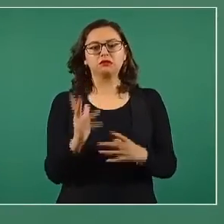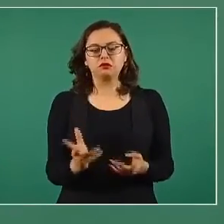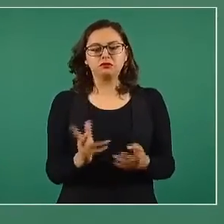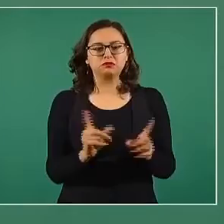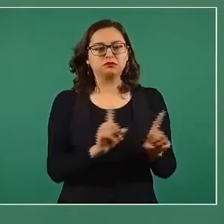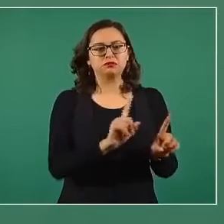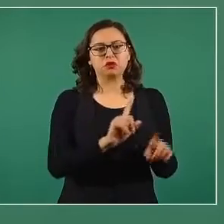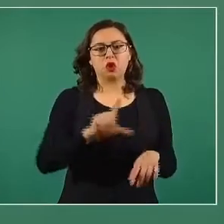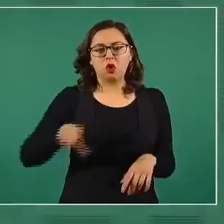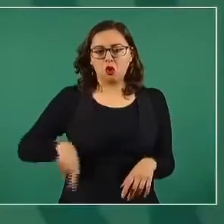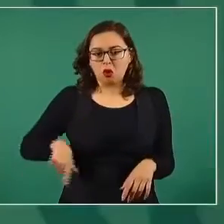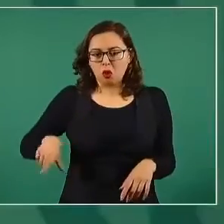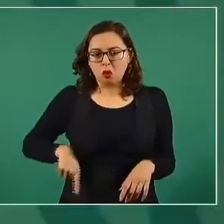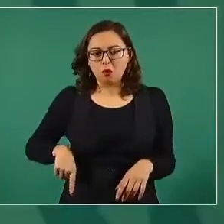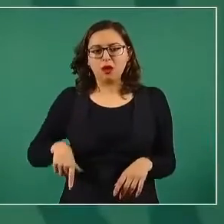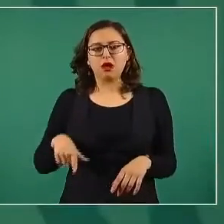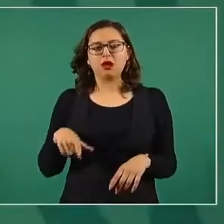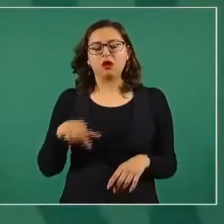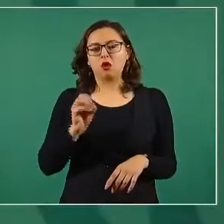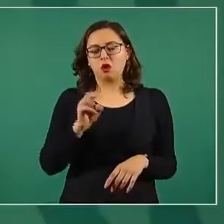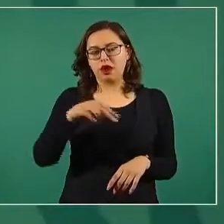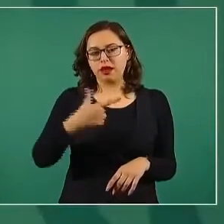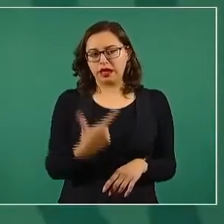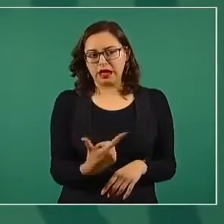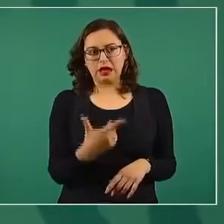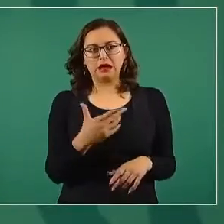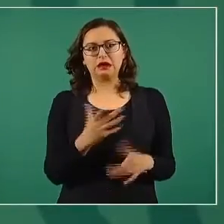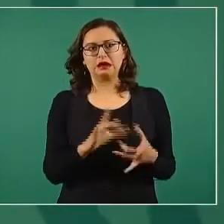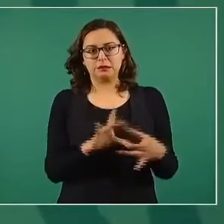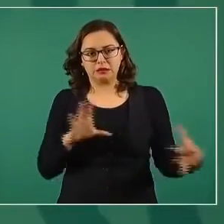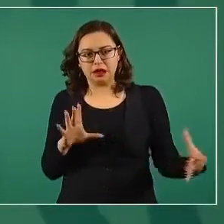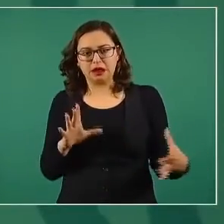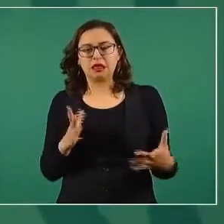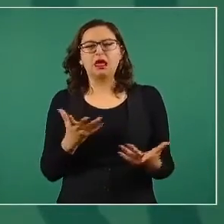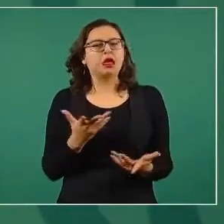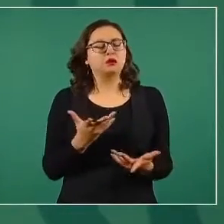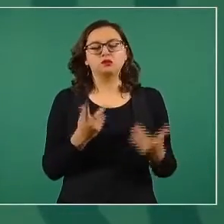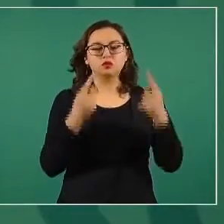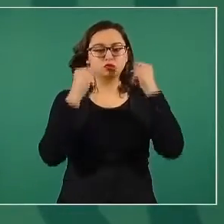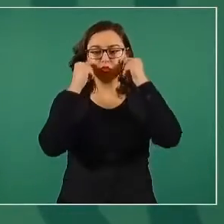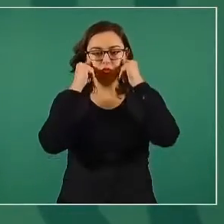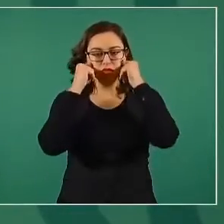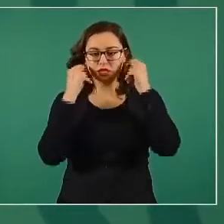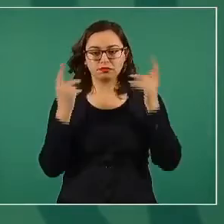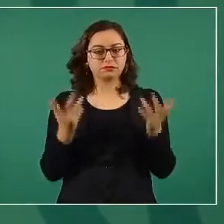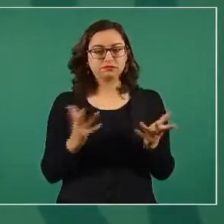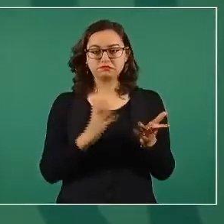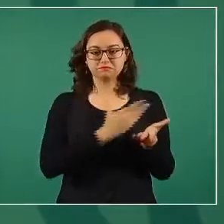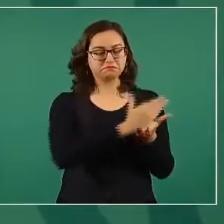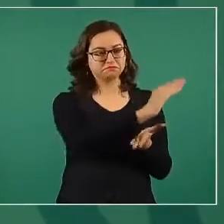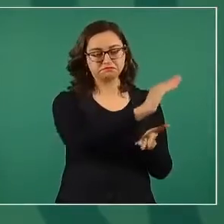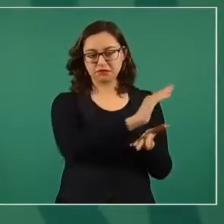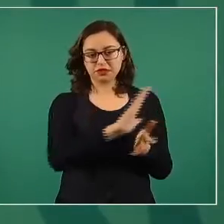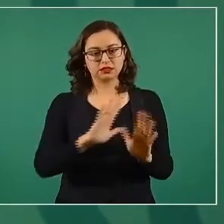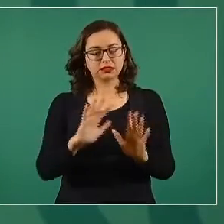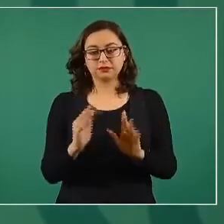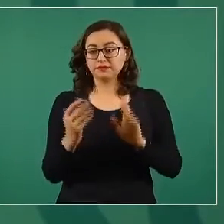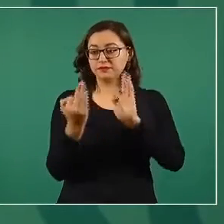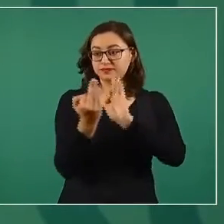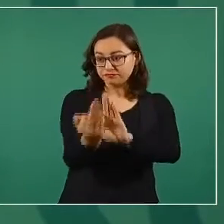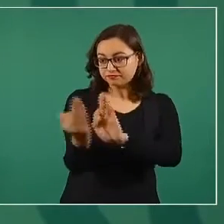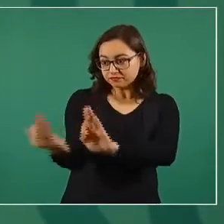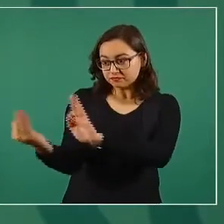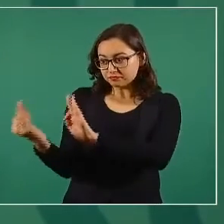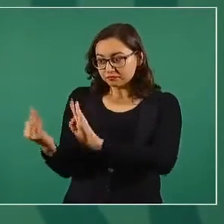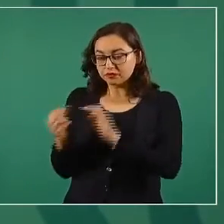organizaciones no gubernamentales, sino todo entregarlo de manera directa. En este